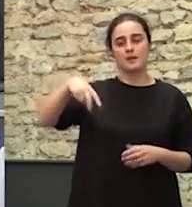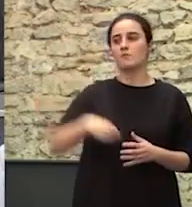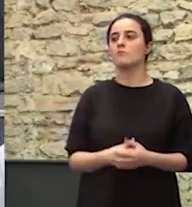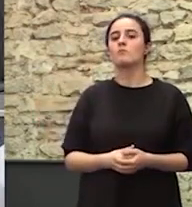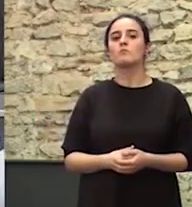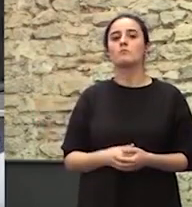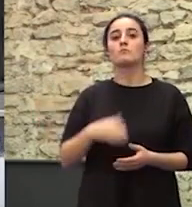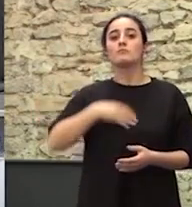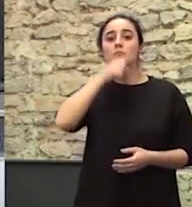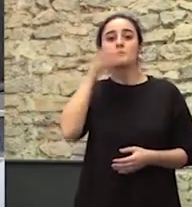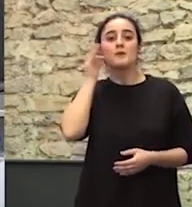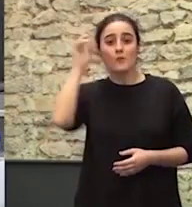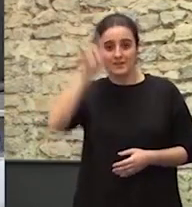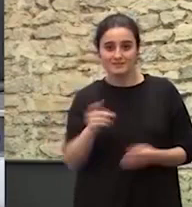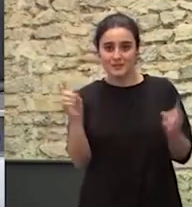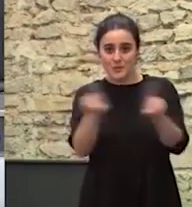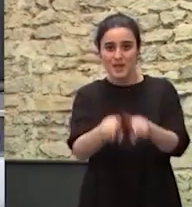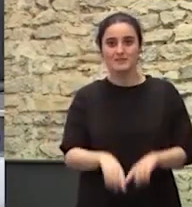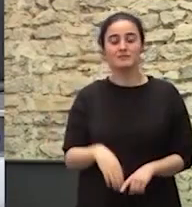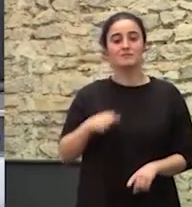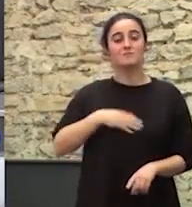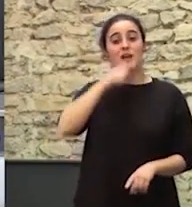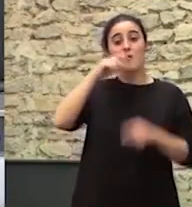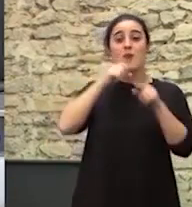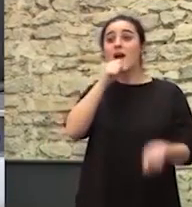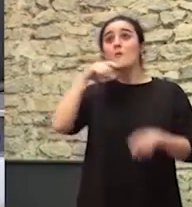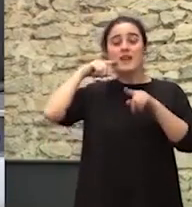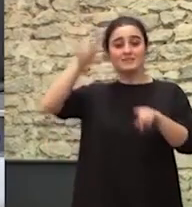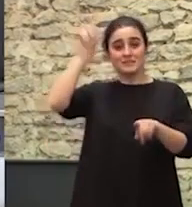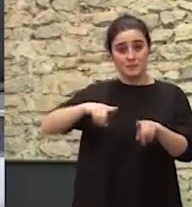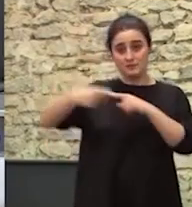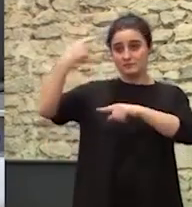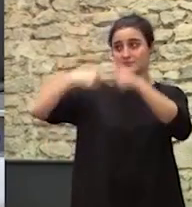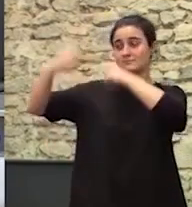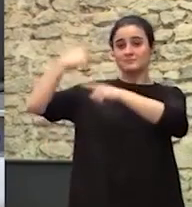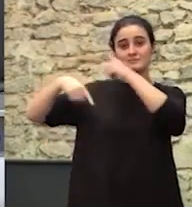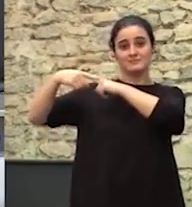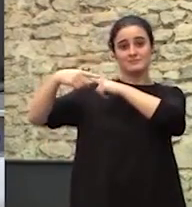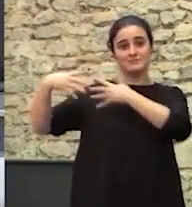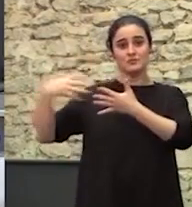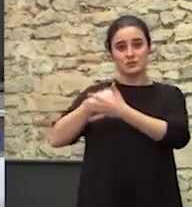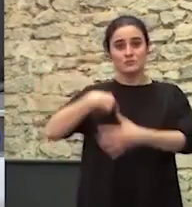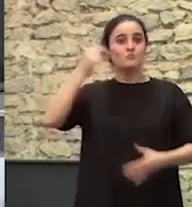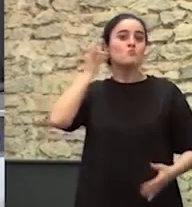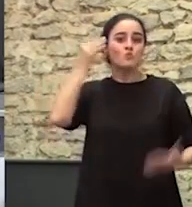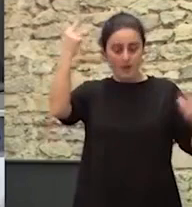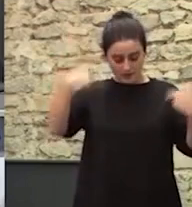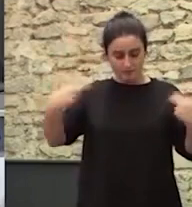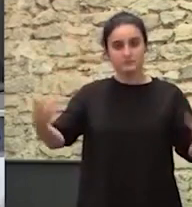Como mi abuela Como mi tatarabuela Y como ellas Soy mujer